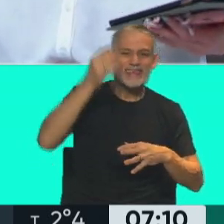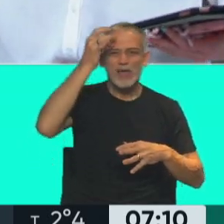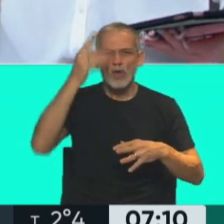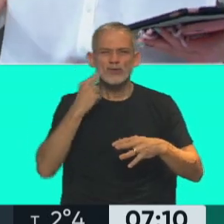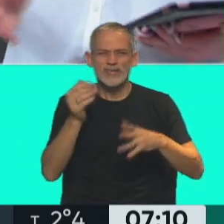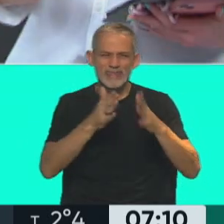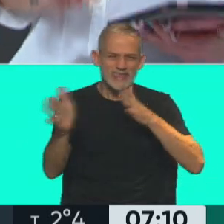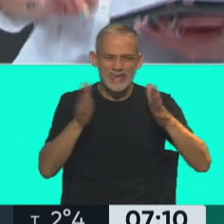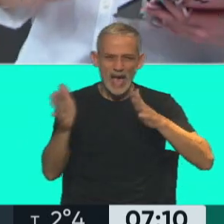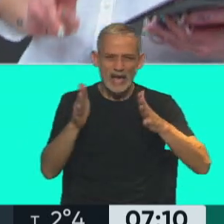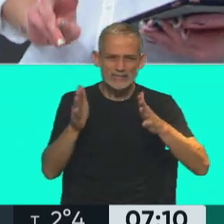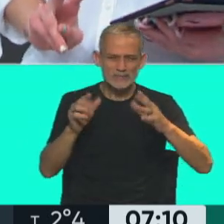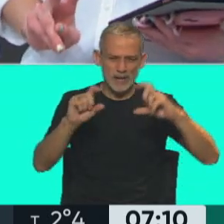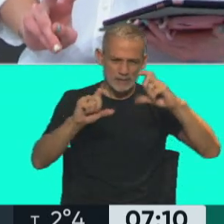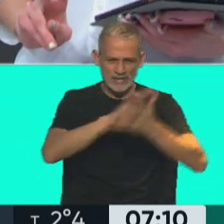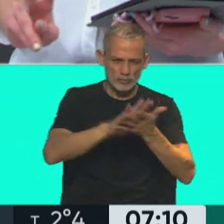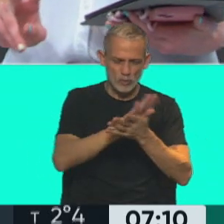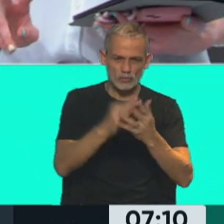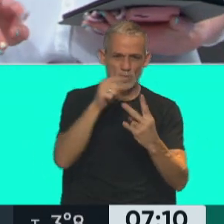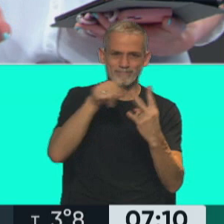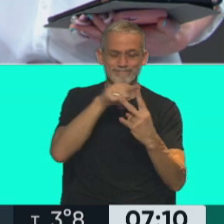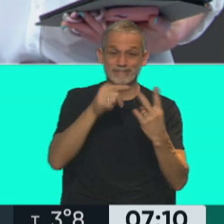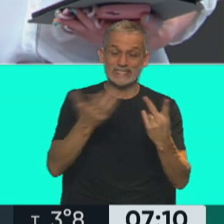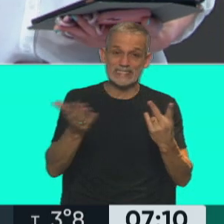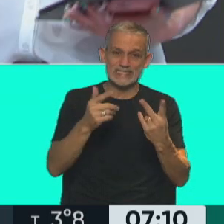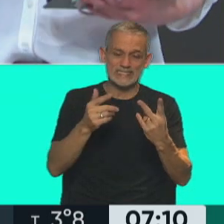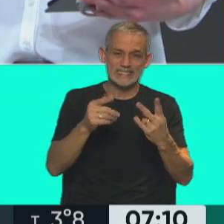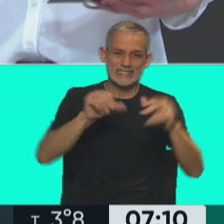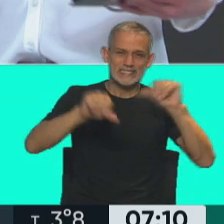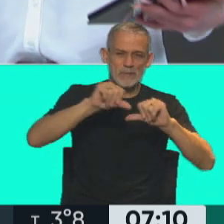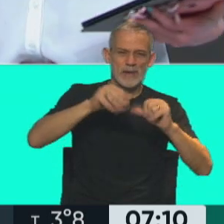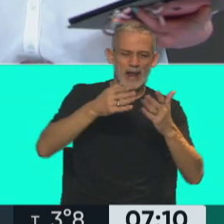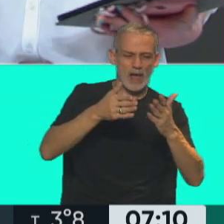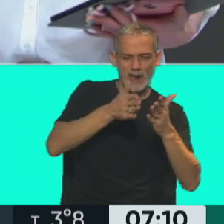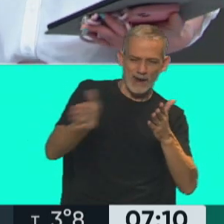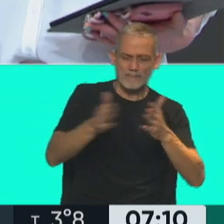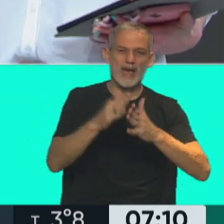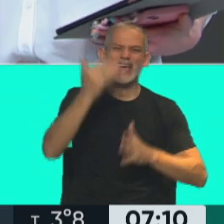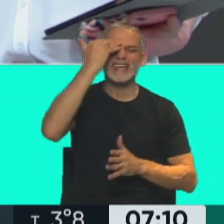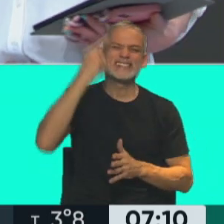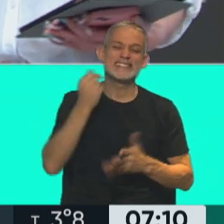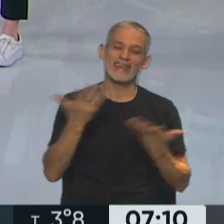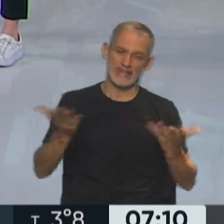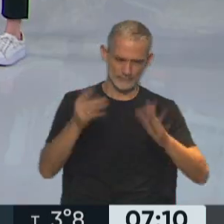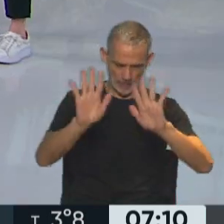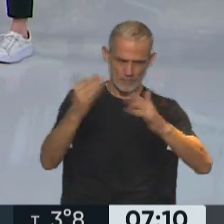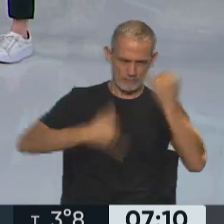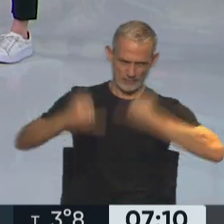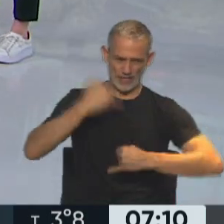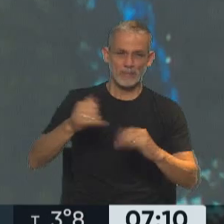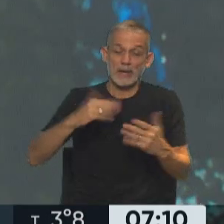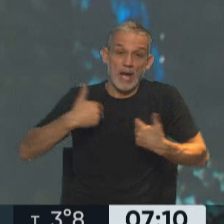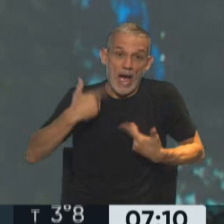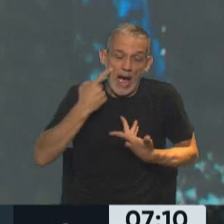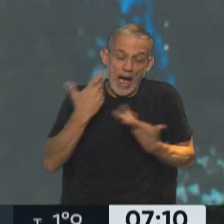días. Entonces, las dos soluciones que llevó Domínguez, como decía, recién en 15 días las vamos a ver en la práctica. explícanos, explícanos a mí,